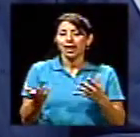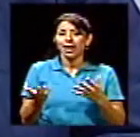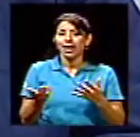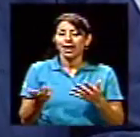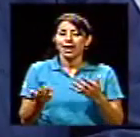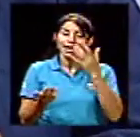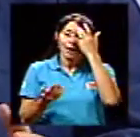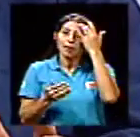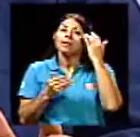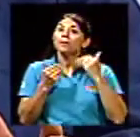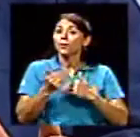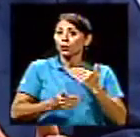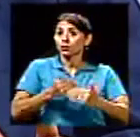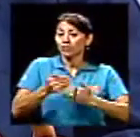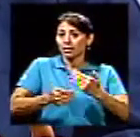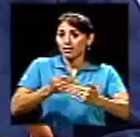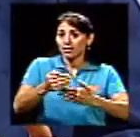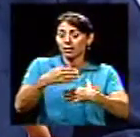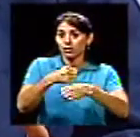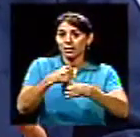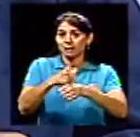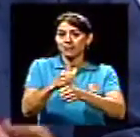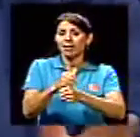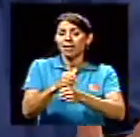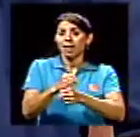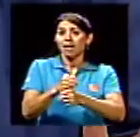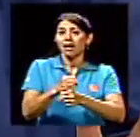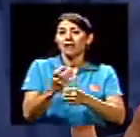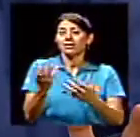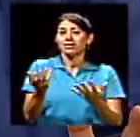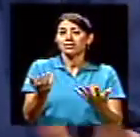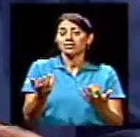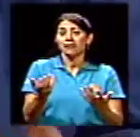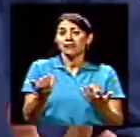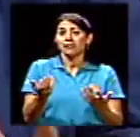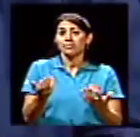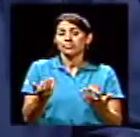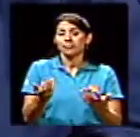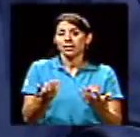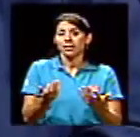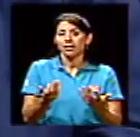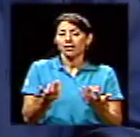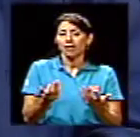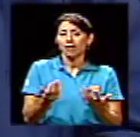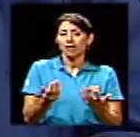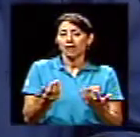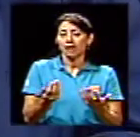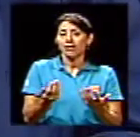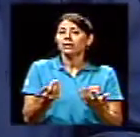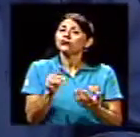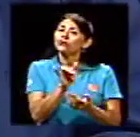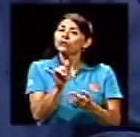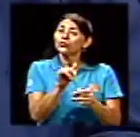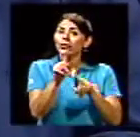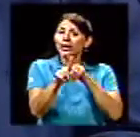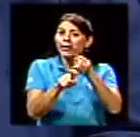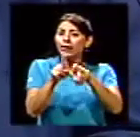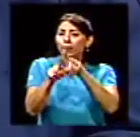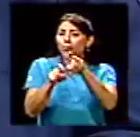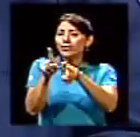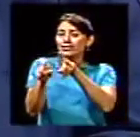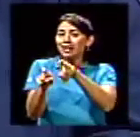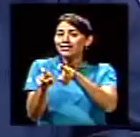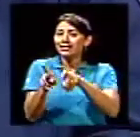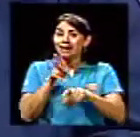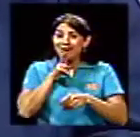el procedimiento que se está siguiendo, hasta donde lo hemos estudiado, son encuestas que no son del todo